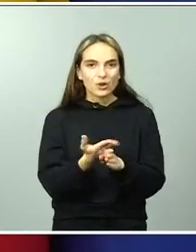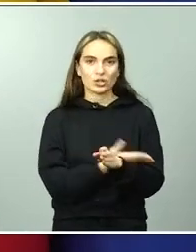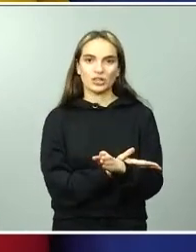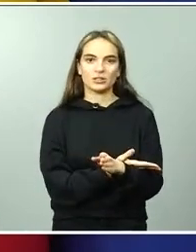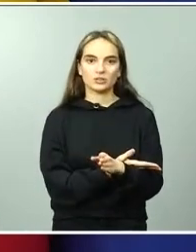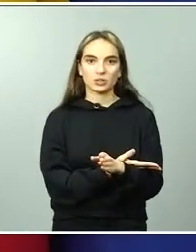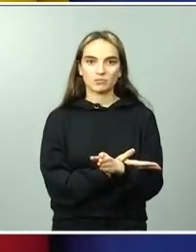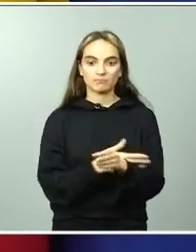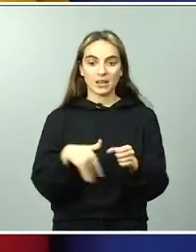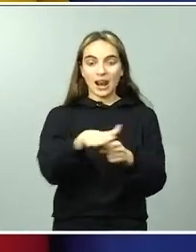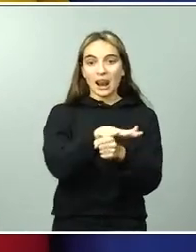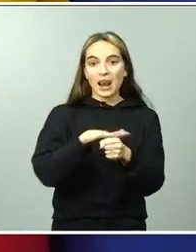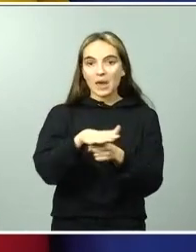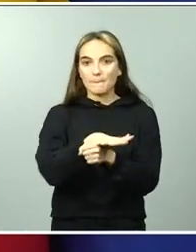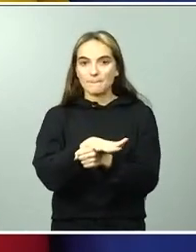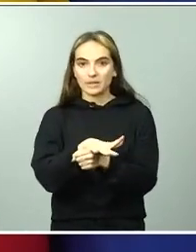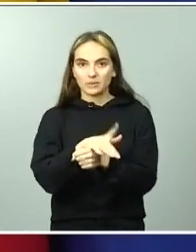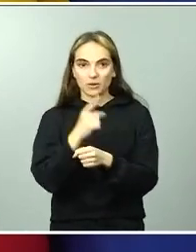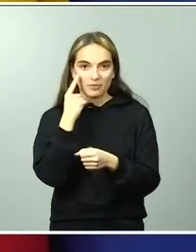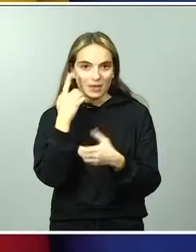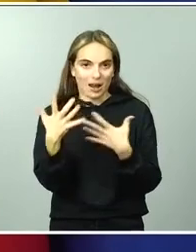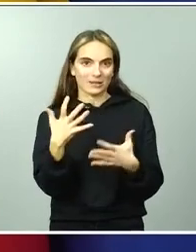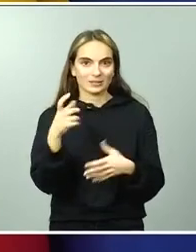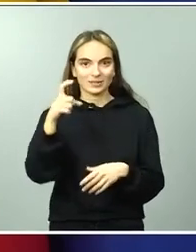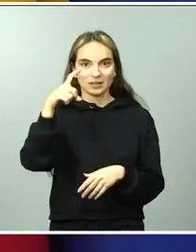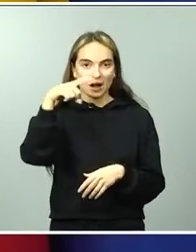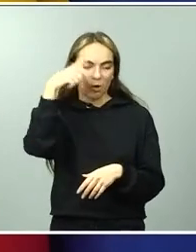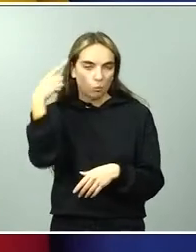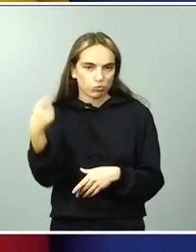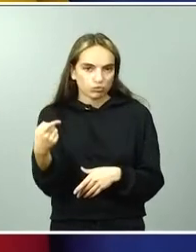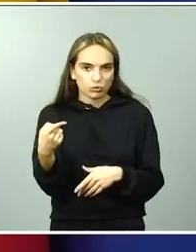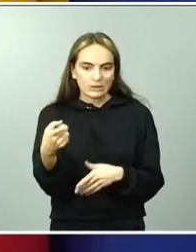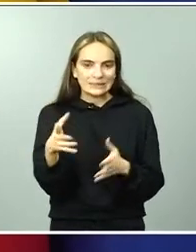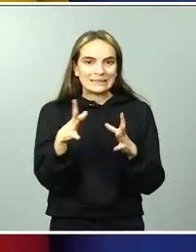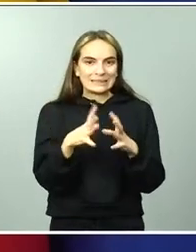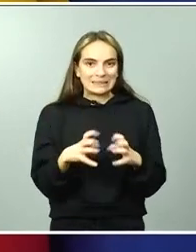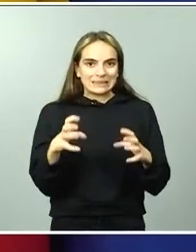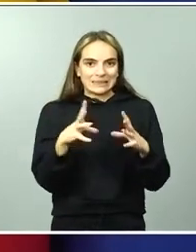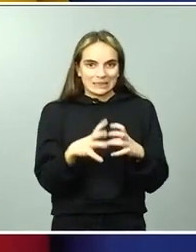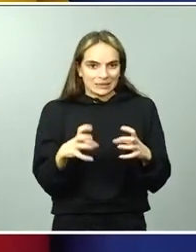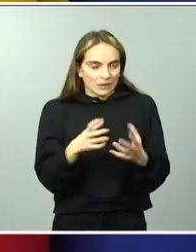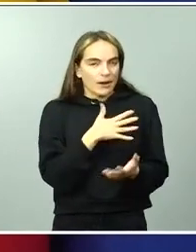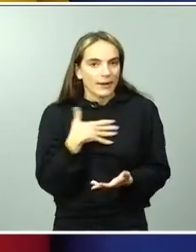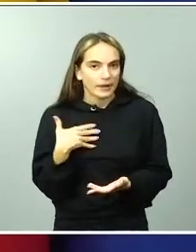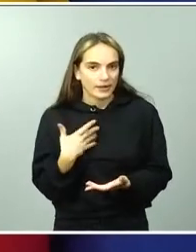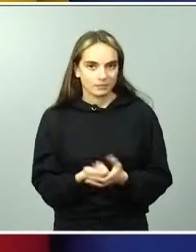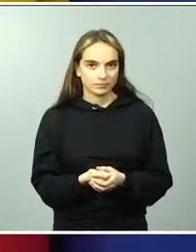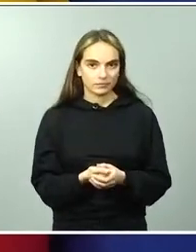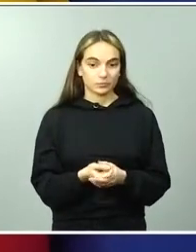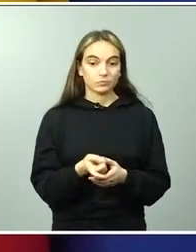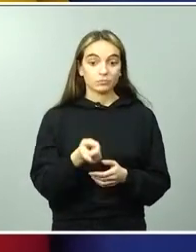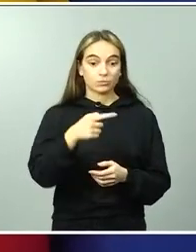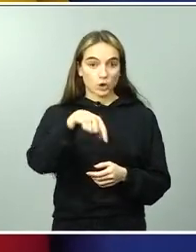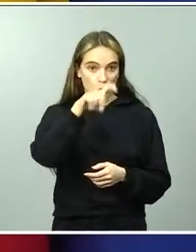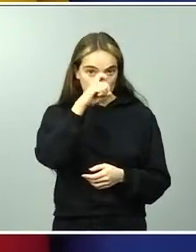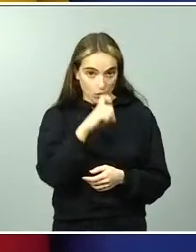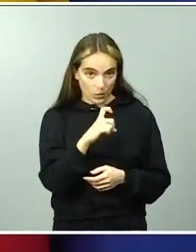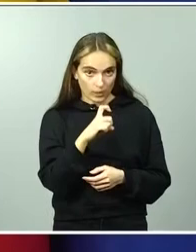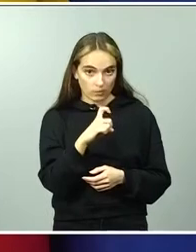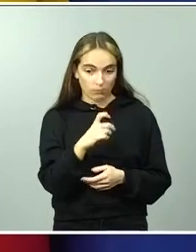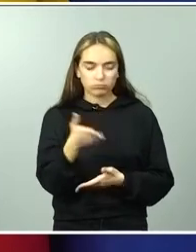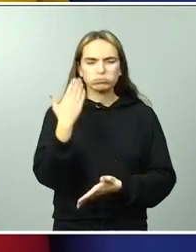artístico y cultural de nuestro país. Les quiero recordar a ustedes que desde la LOXE, desde hace 33 años,